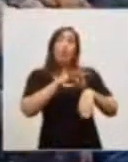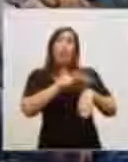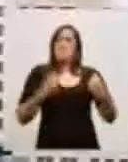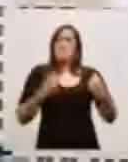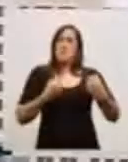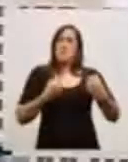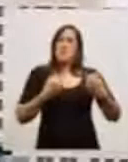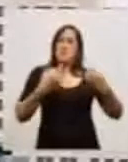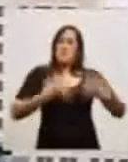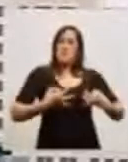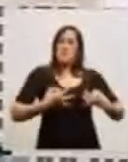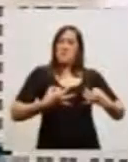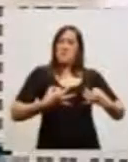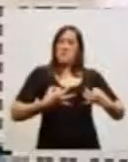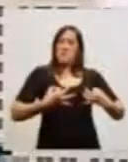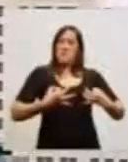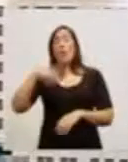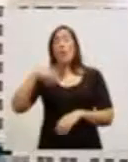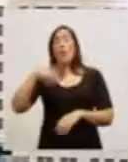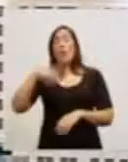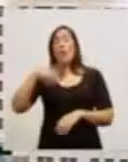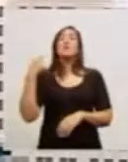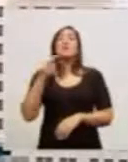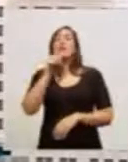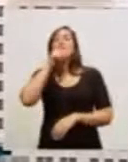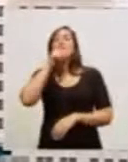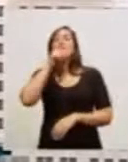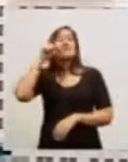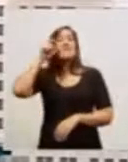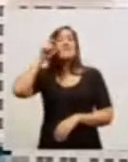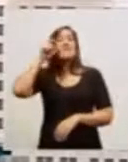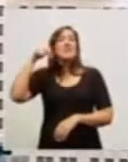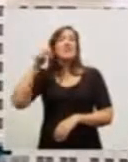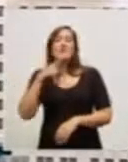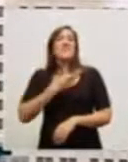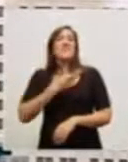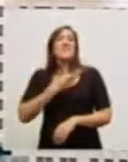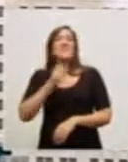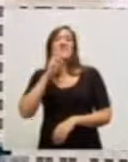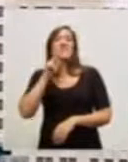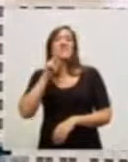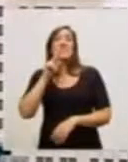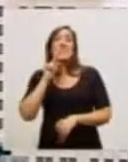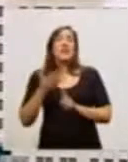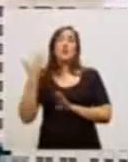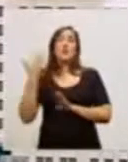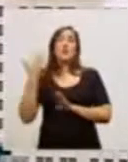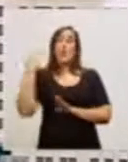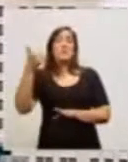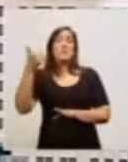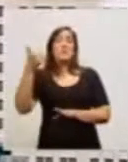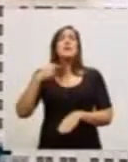difteria, tétanos, neonatal, último caso 2007, difteria, último caso 2006, hepatitis A, esta